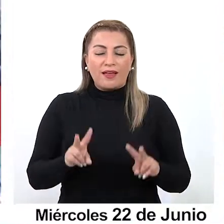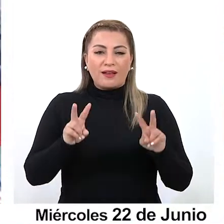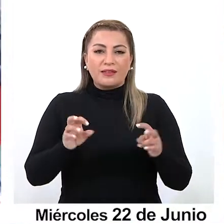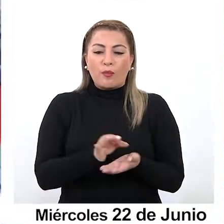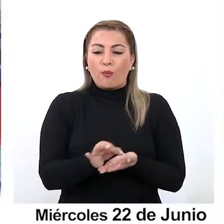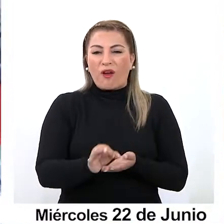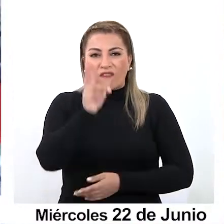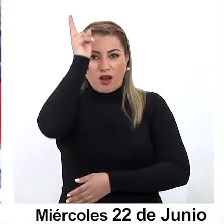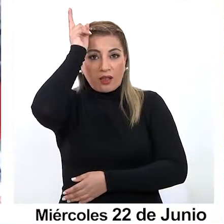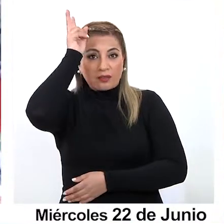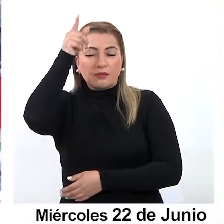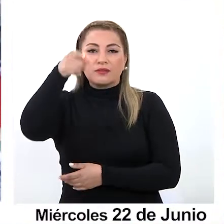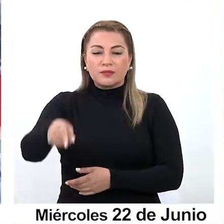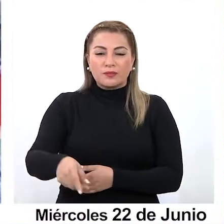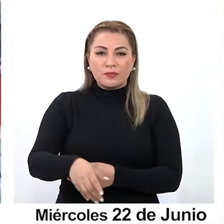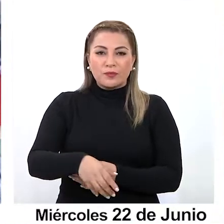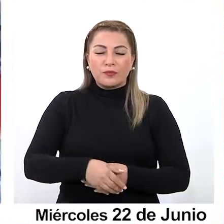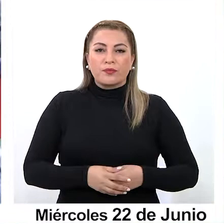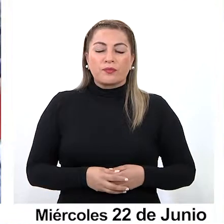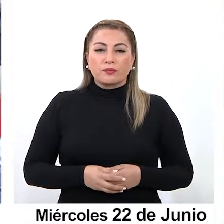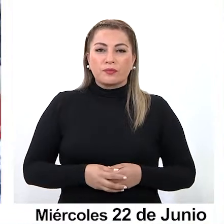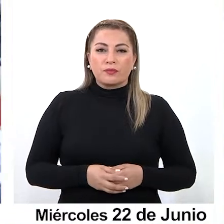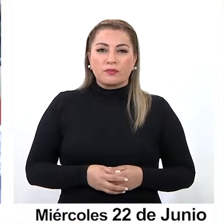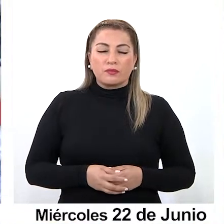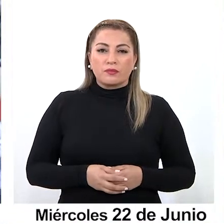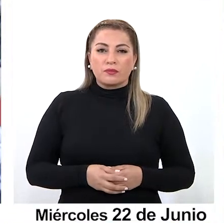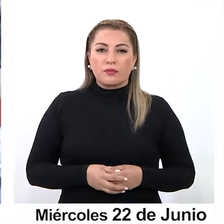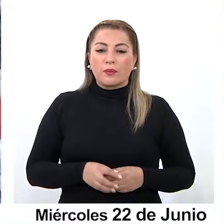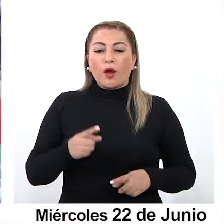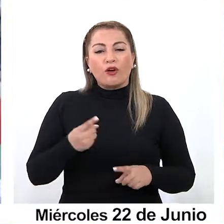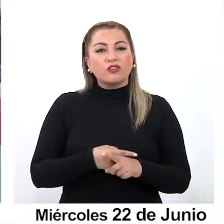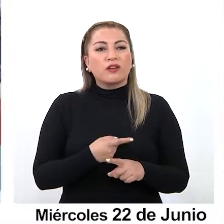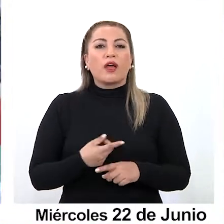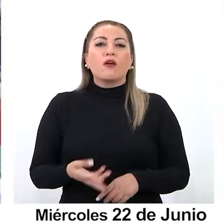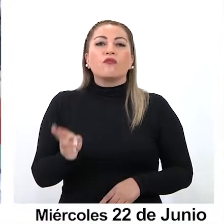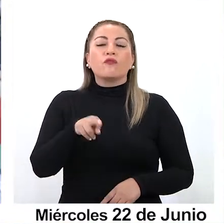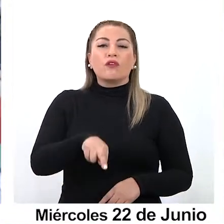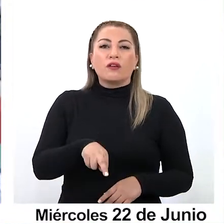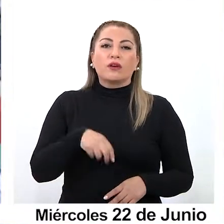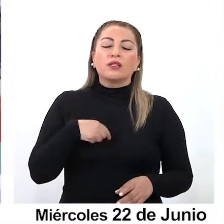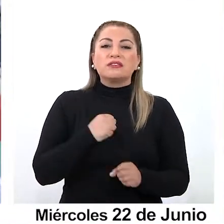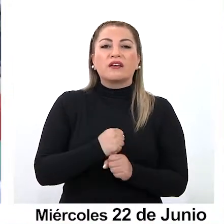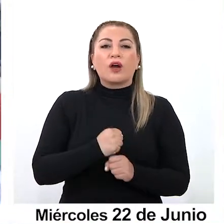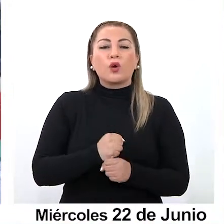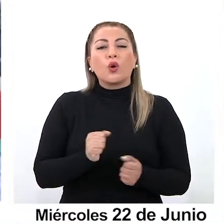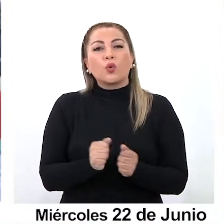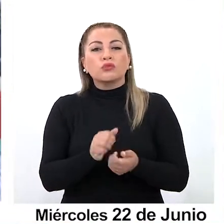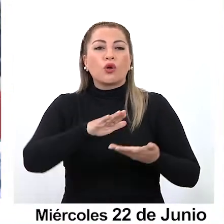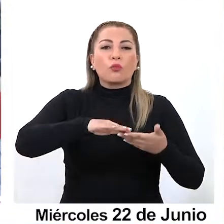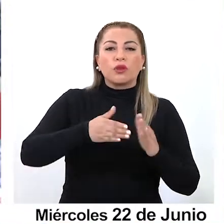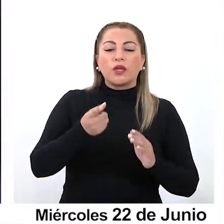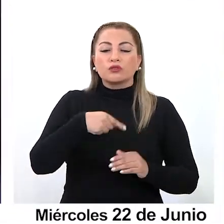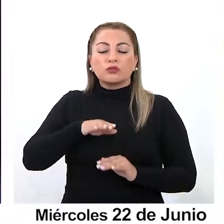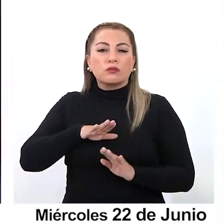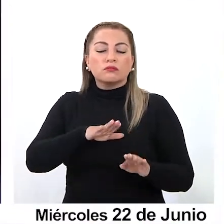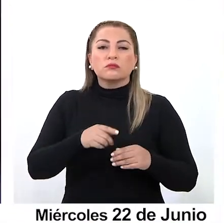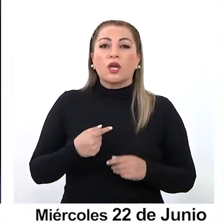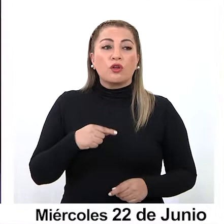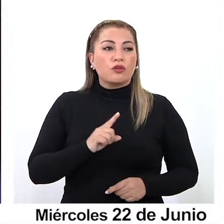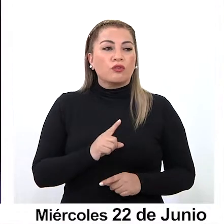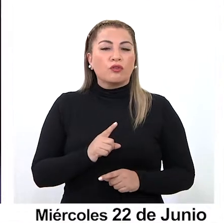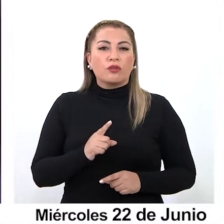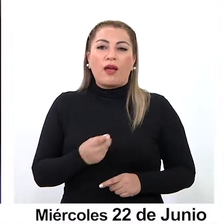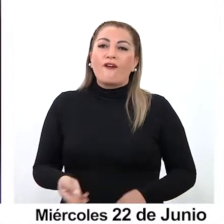tema de pueblos indígenas, nuevamente también volviendo al trabajo de la comunidad, en lo que podamos aportar. Quiero